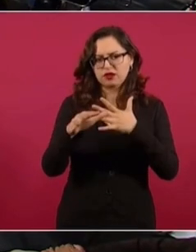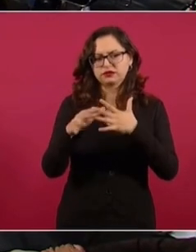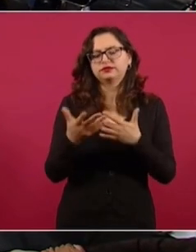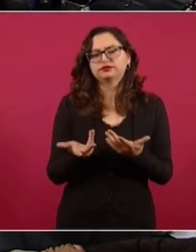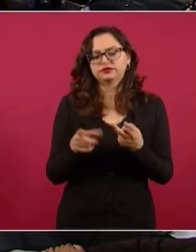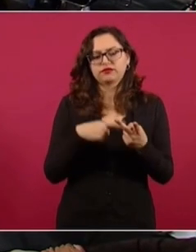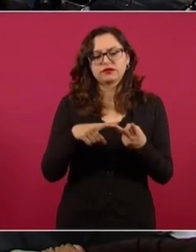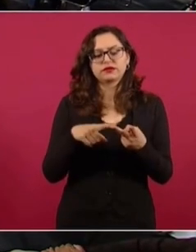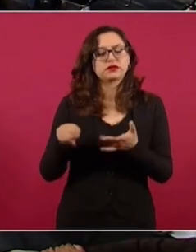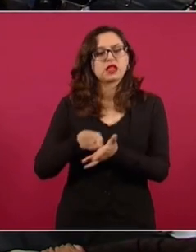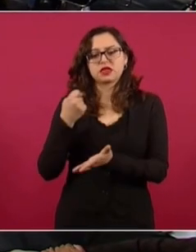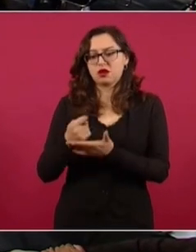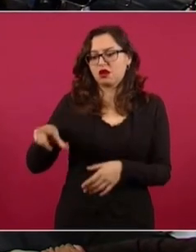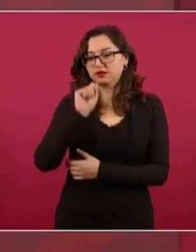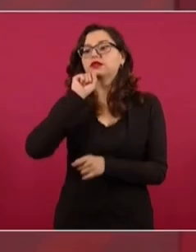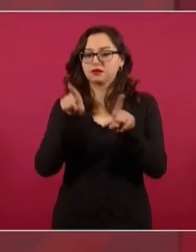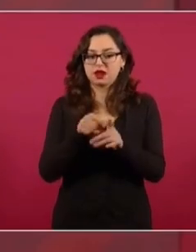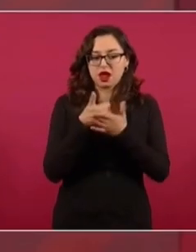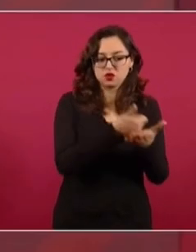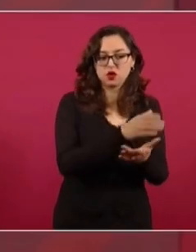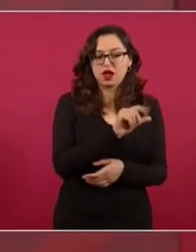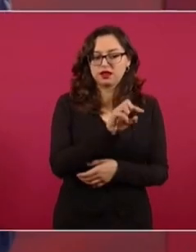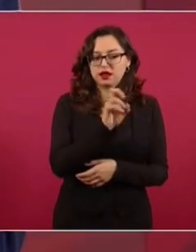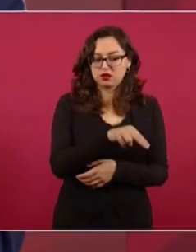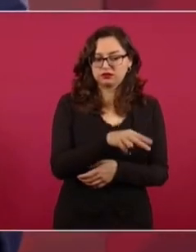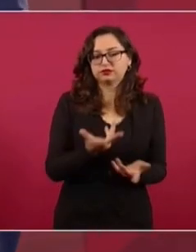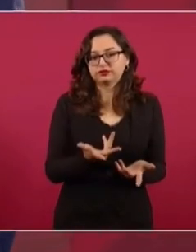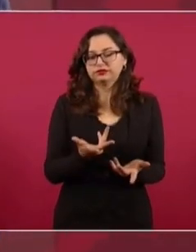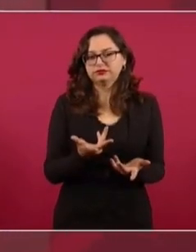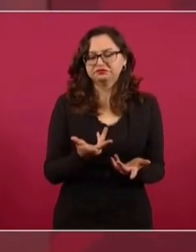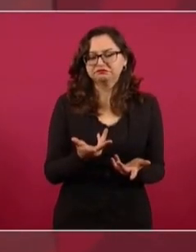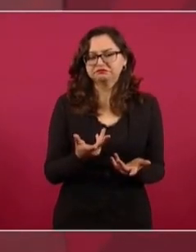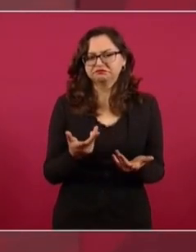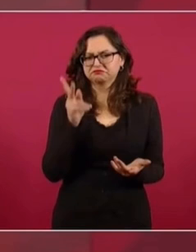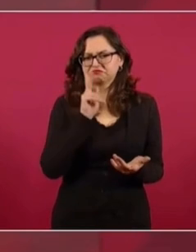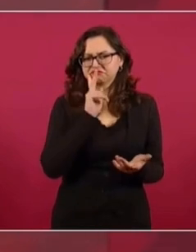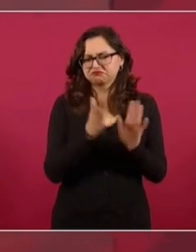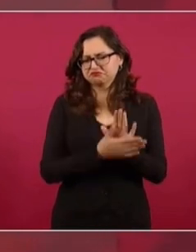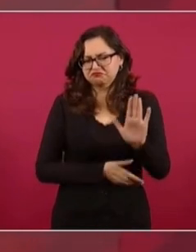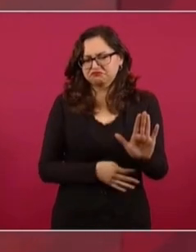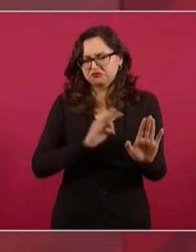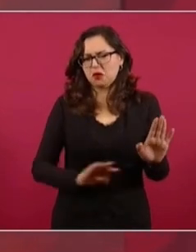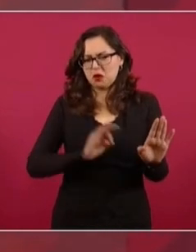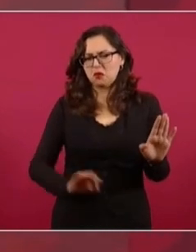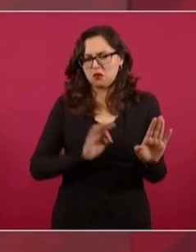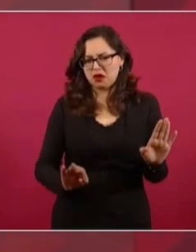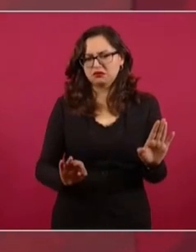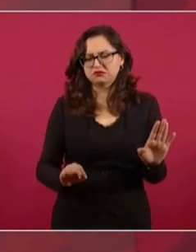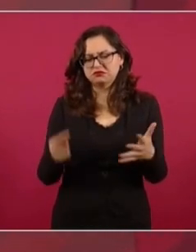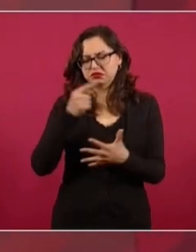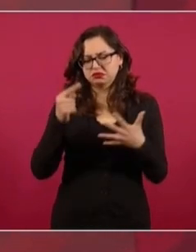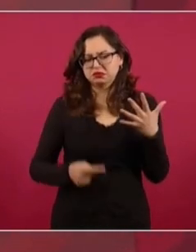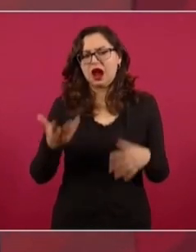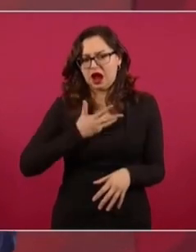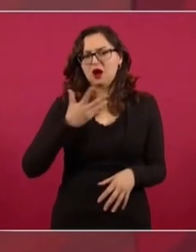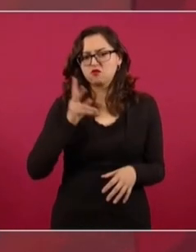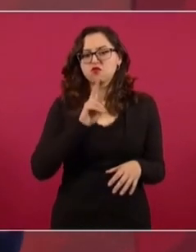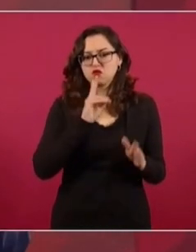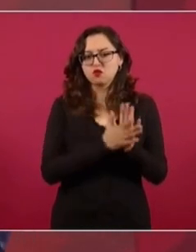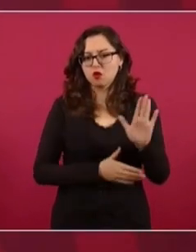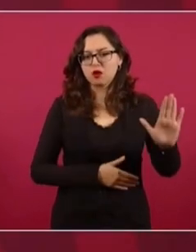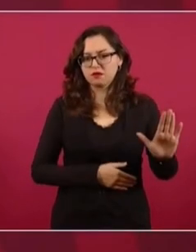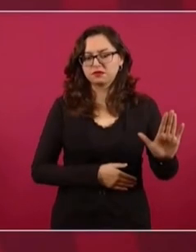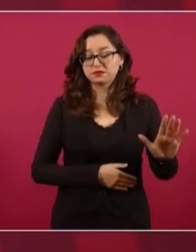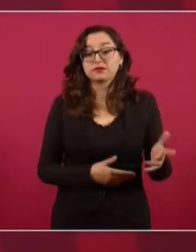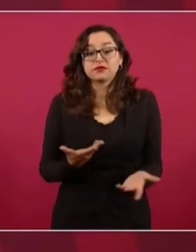el que estaba de gobernador de Tamaulipas, que está preso ahora. Pero todo esto puedo probarlo. Incluso el que está ahora